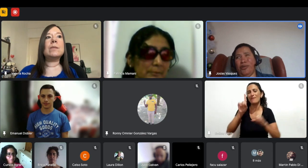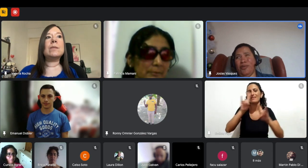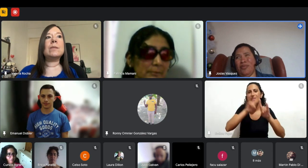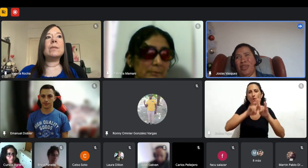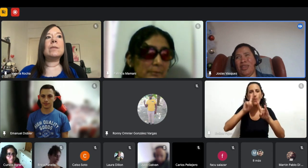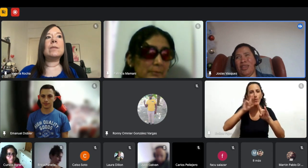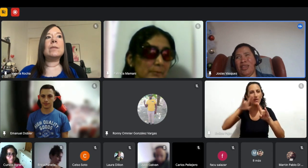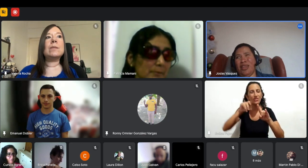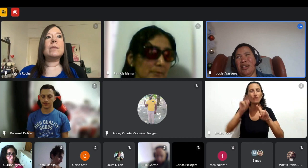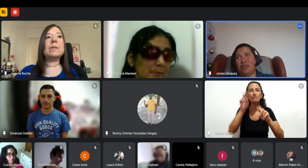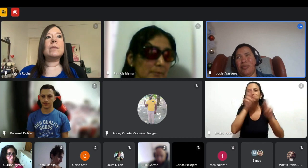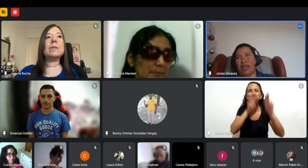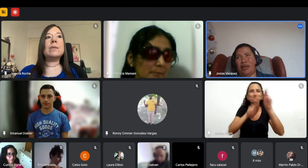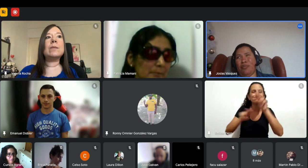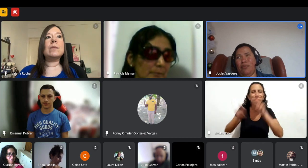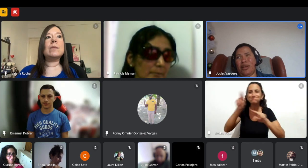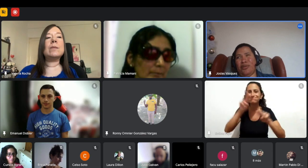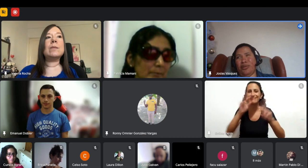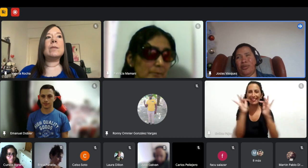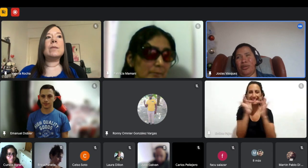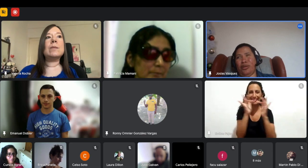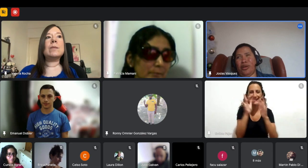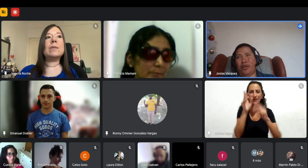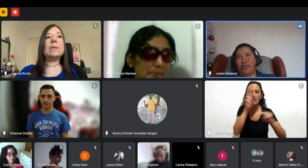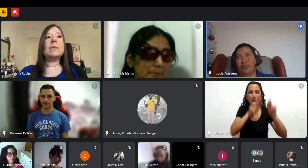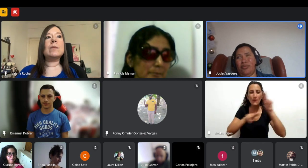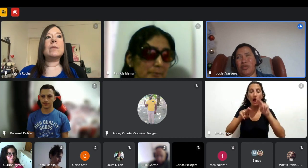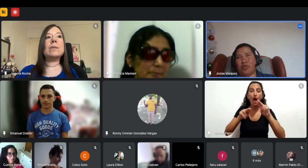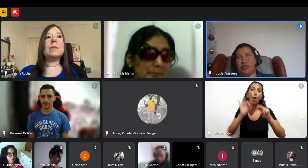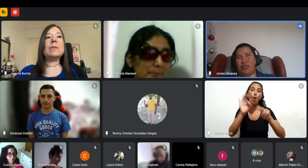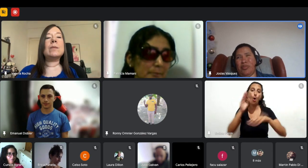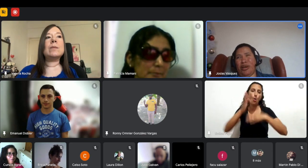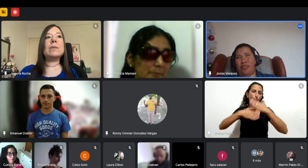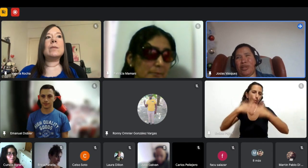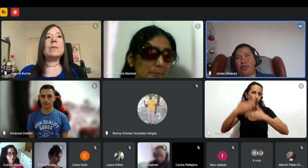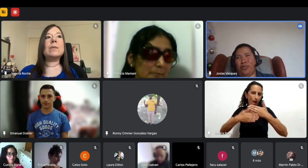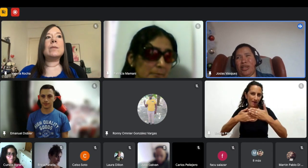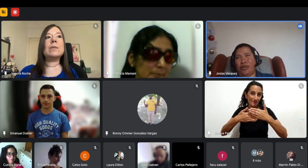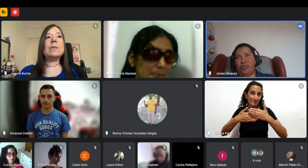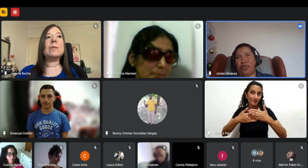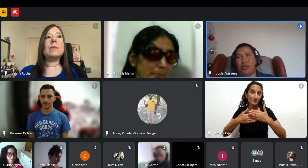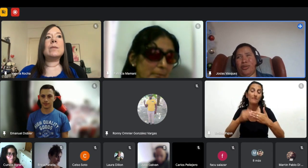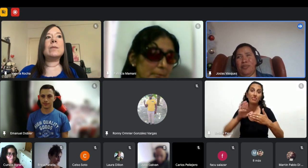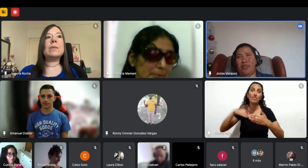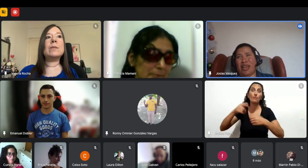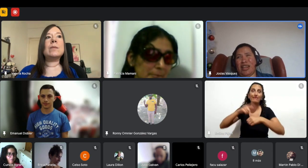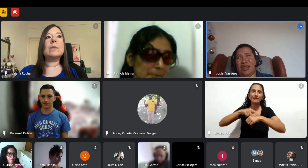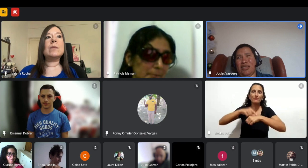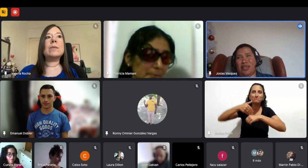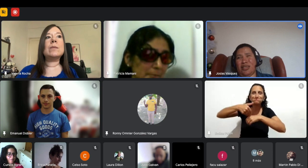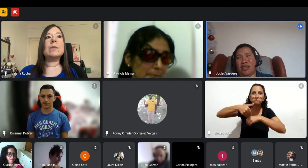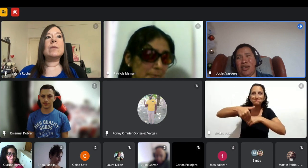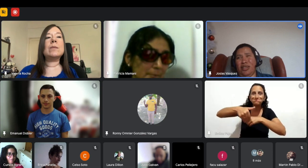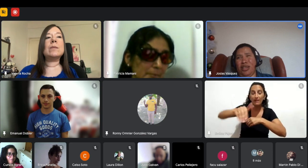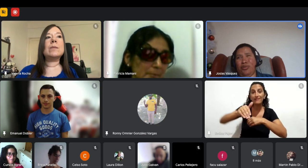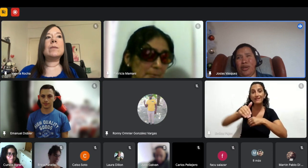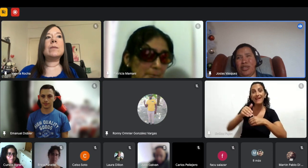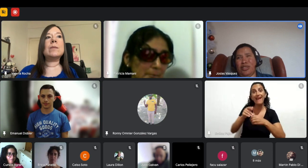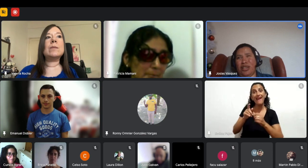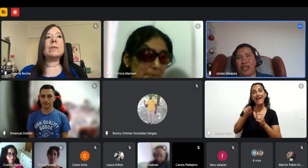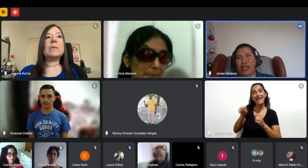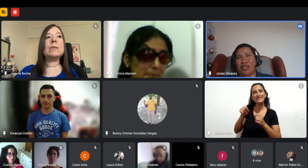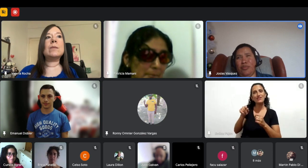y uno que otro juego pero luego mis papás me compraron una computadora que era de estas